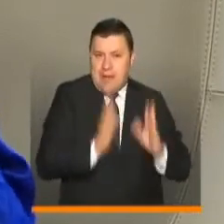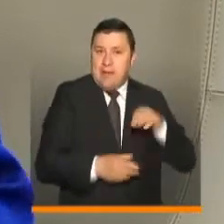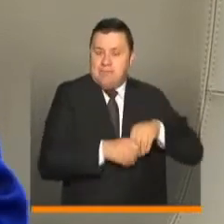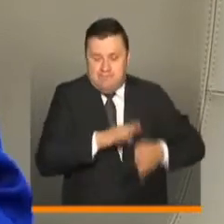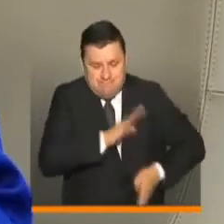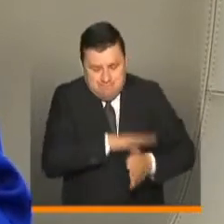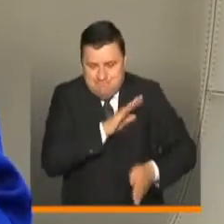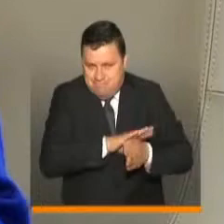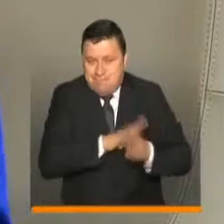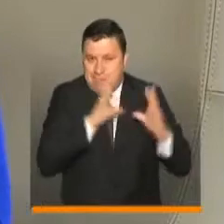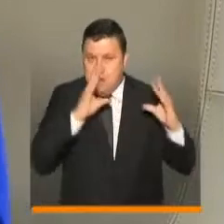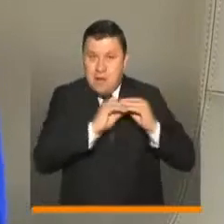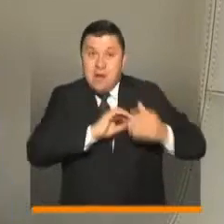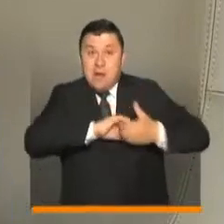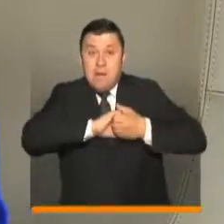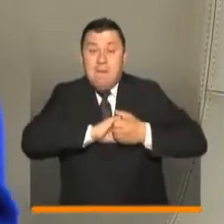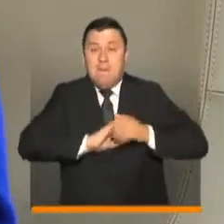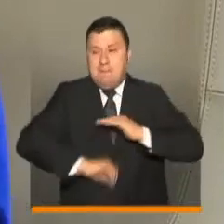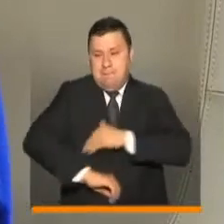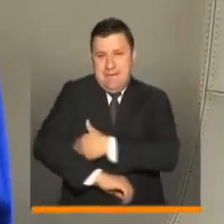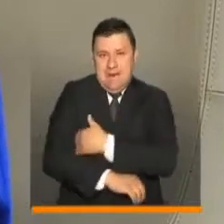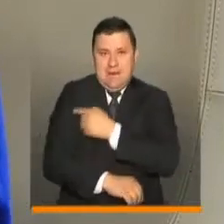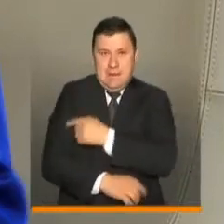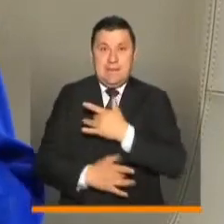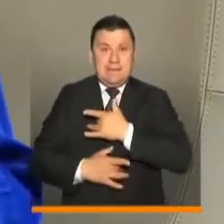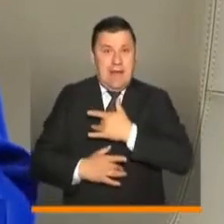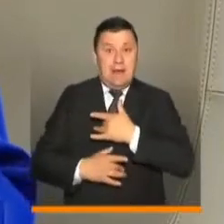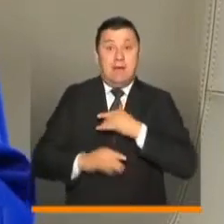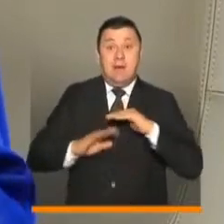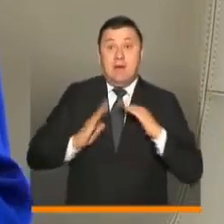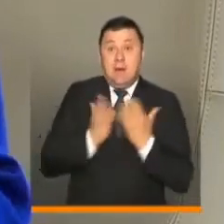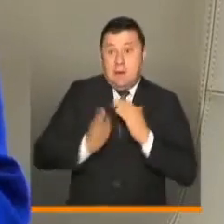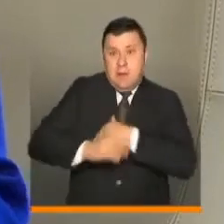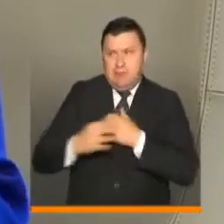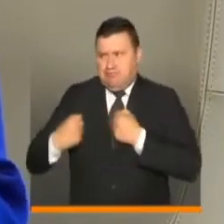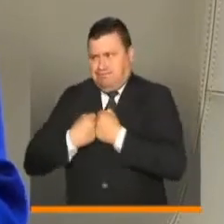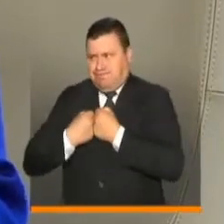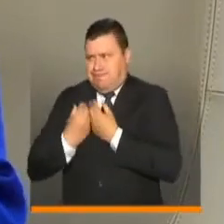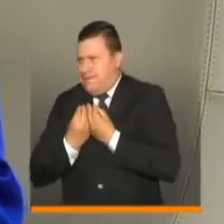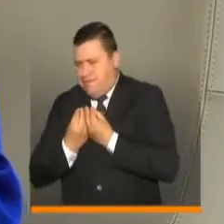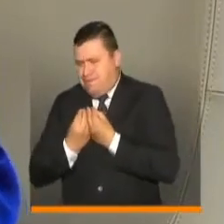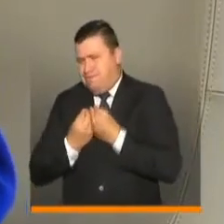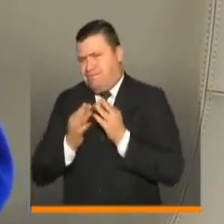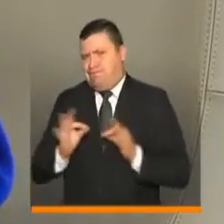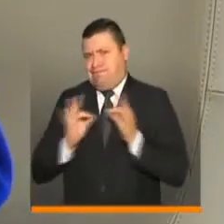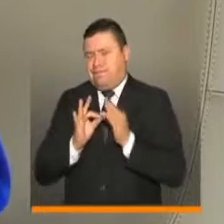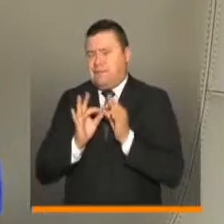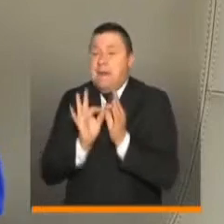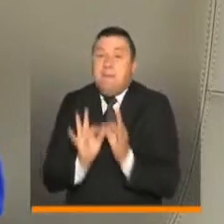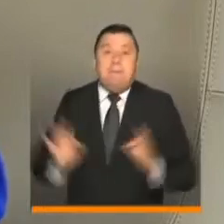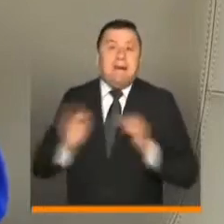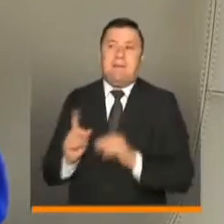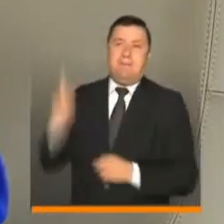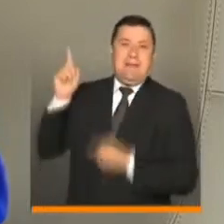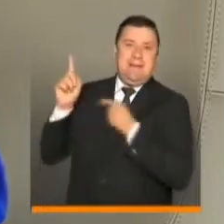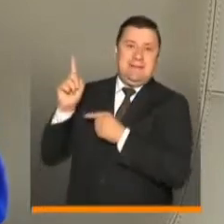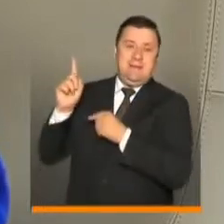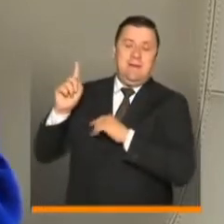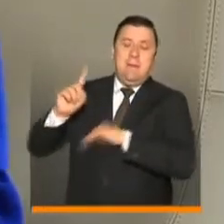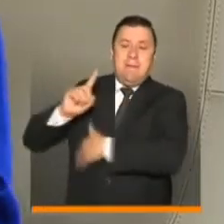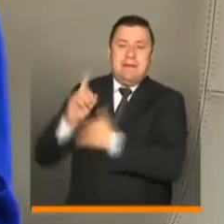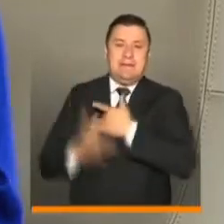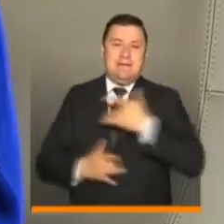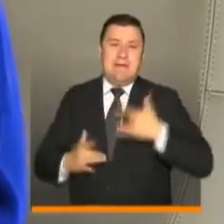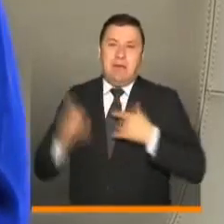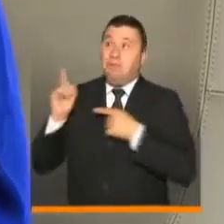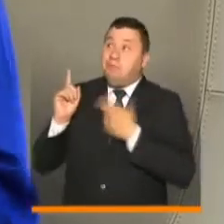seguimos muy acorde y de la mano, ministro, con el Ministerio de Salud, que creo que es uno de los factores prioritarios al momento de ir